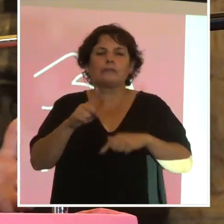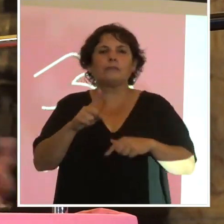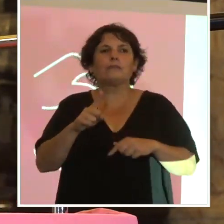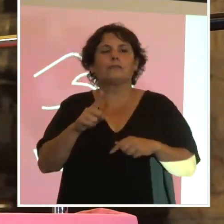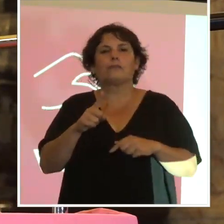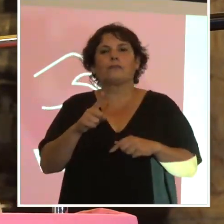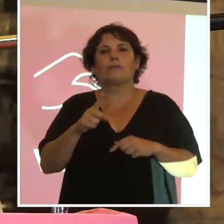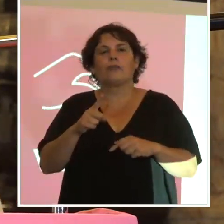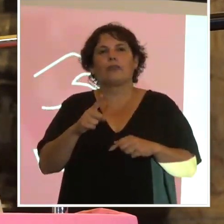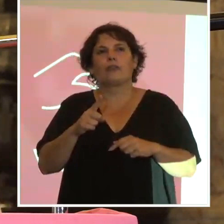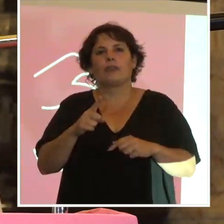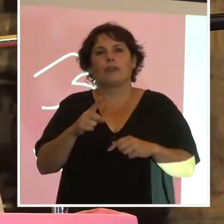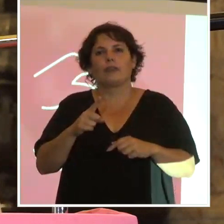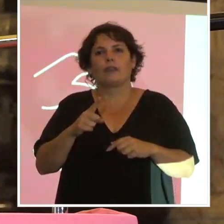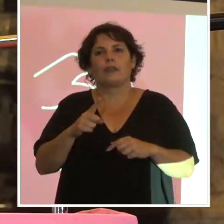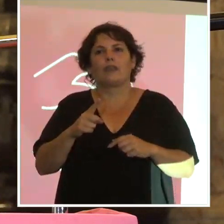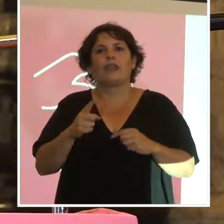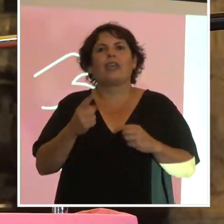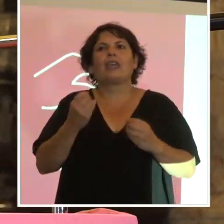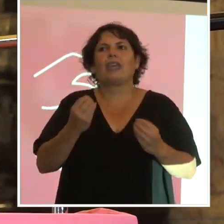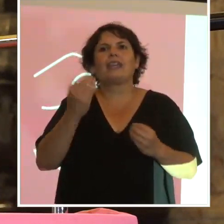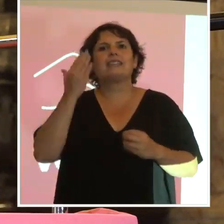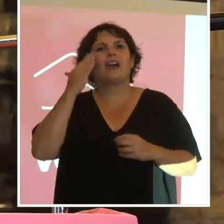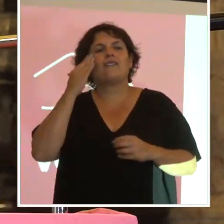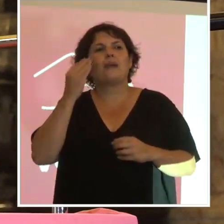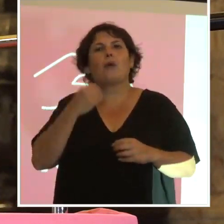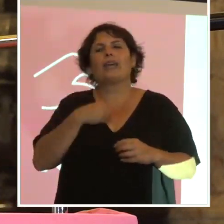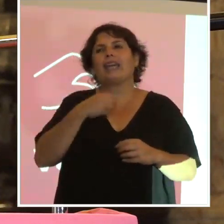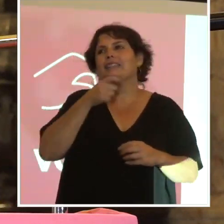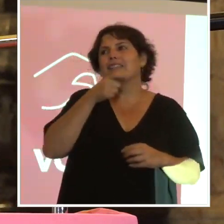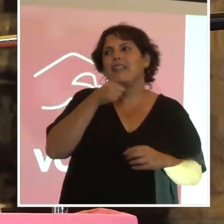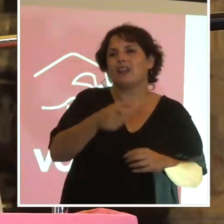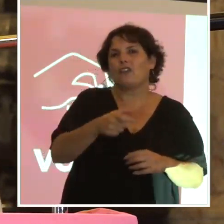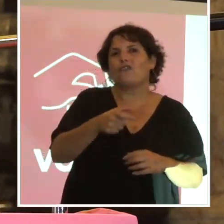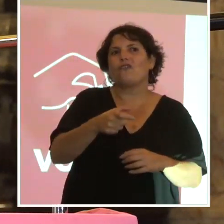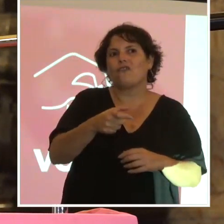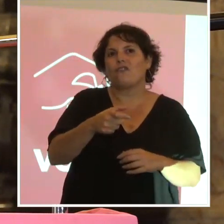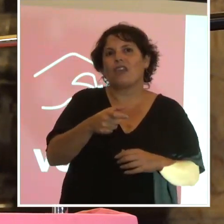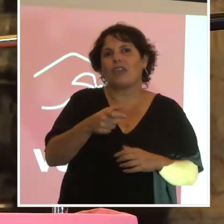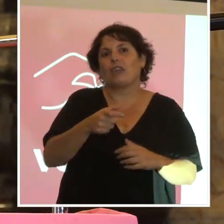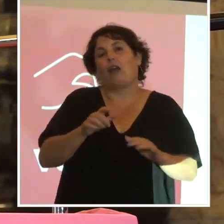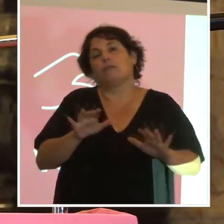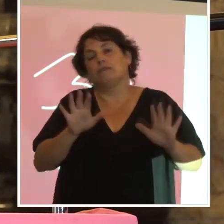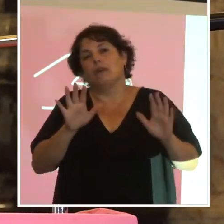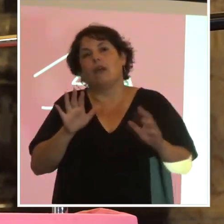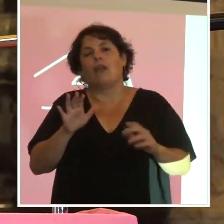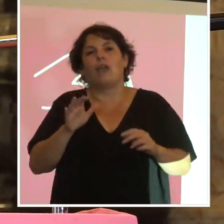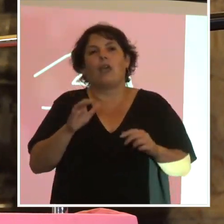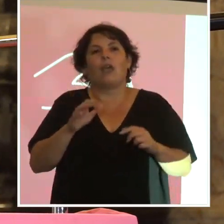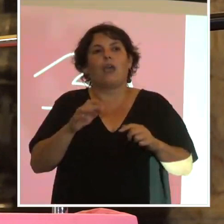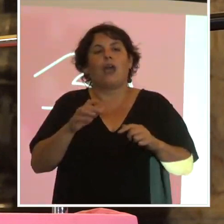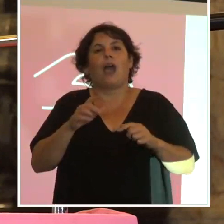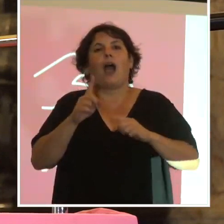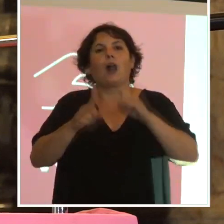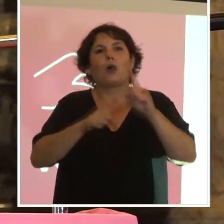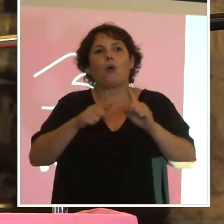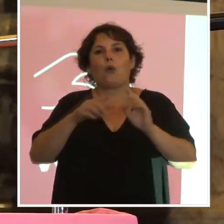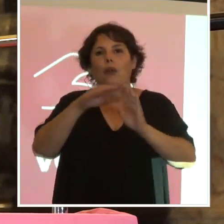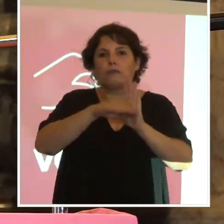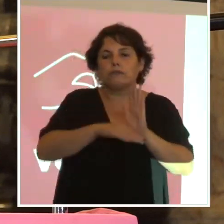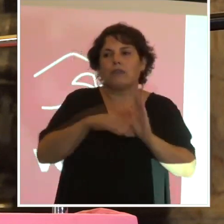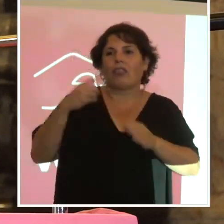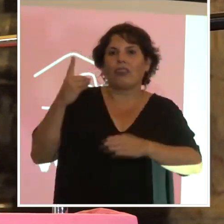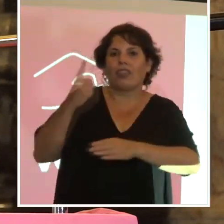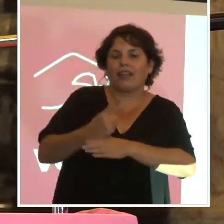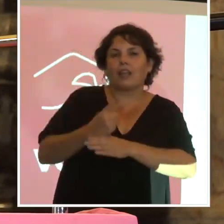qué significa hacer, en el caso de los departamentos, ordenanzas, decretos